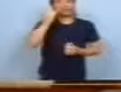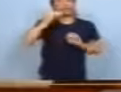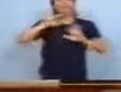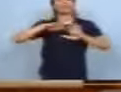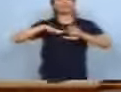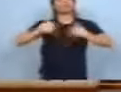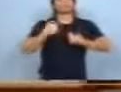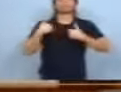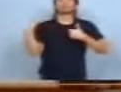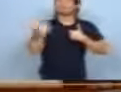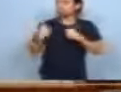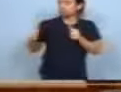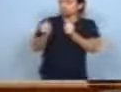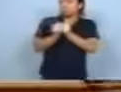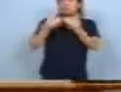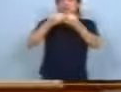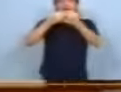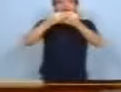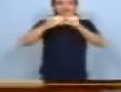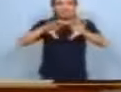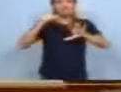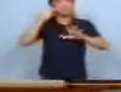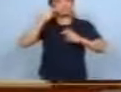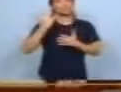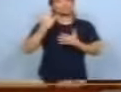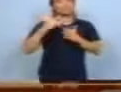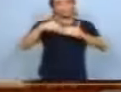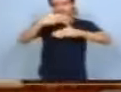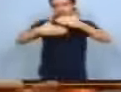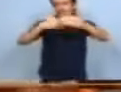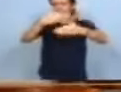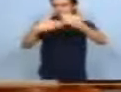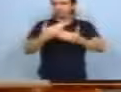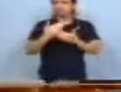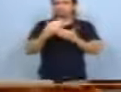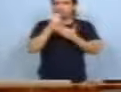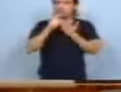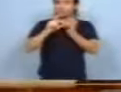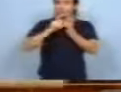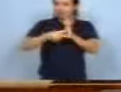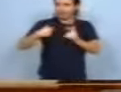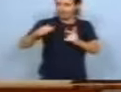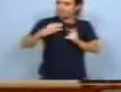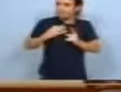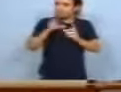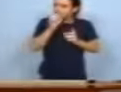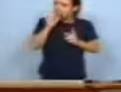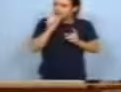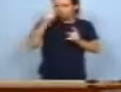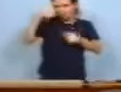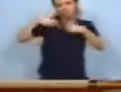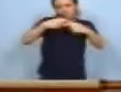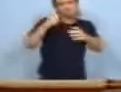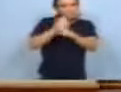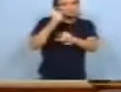nosotros empezamos y seguimos. Mientras tengamos vida, vamos a seguir haciendo